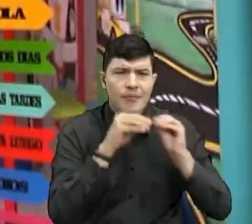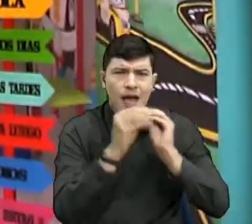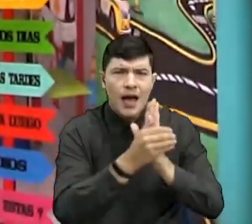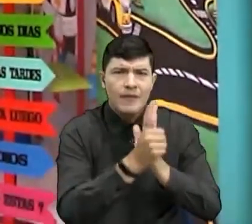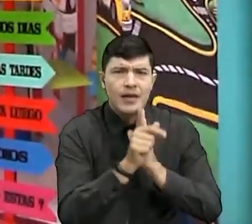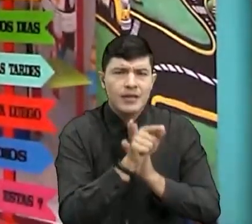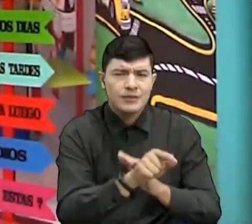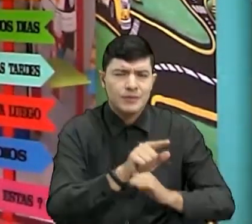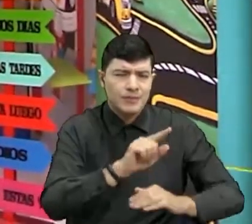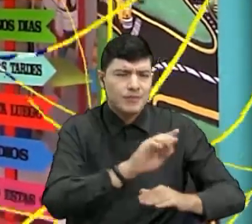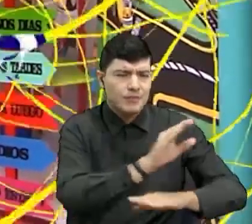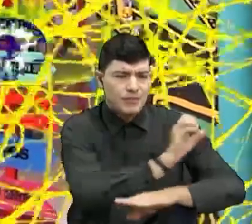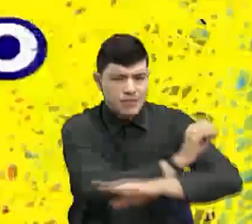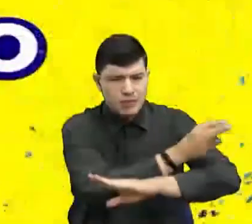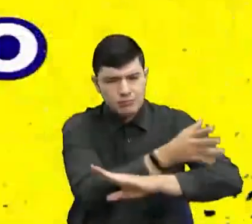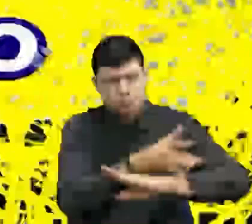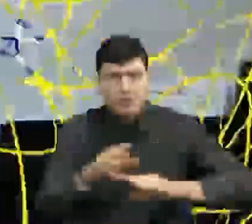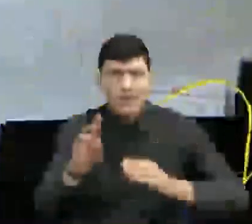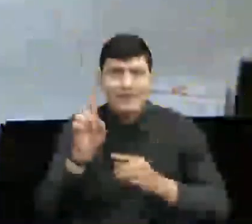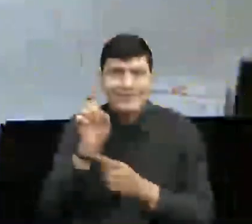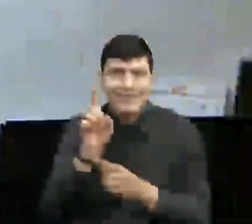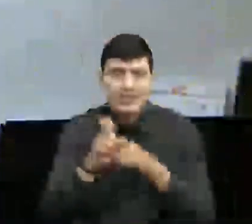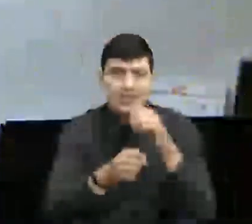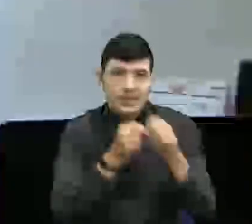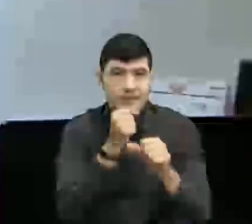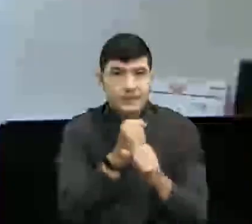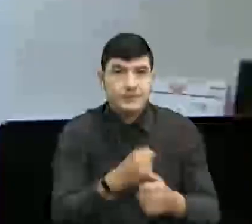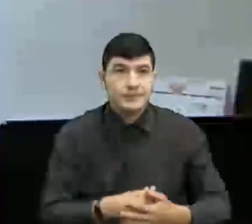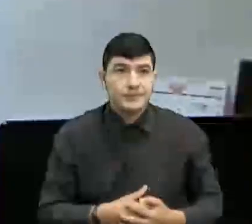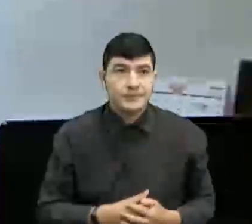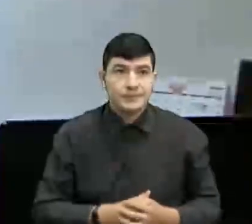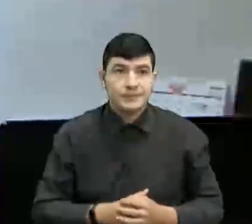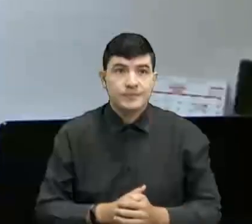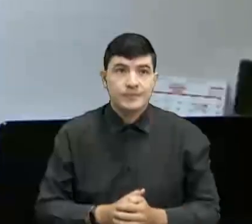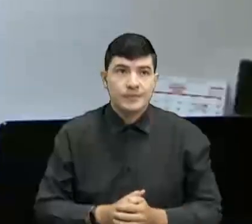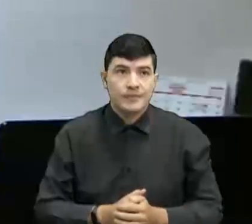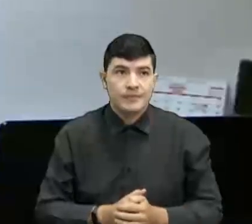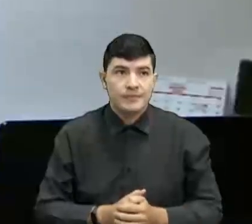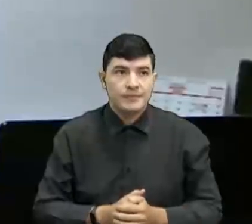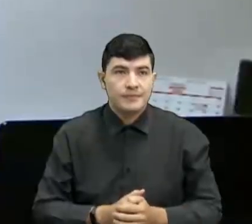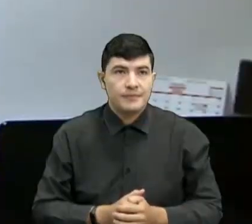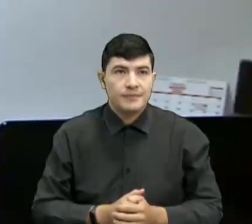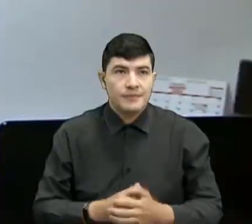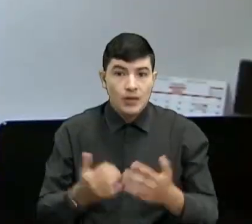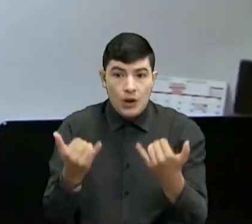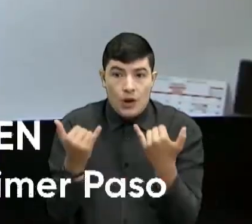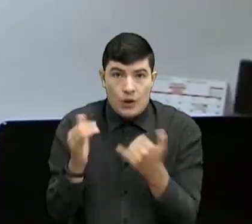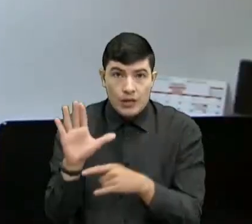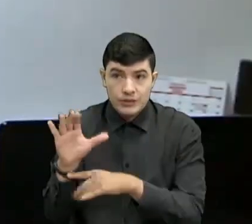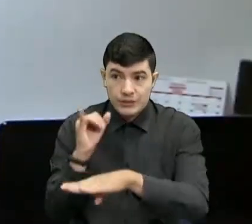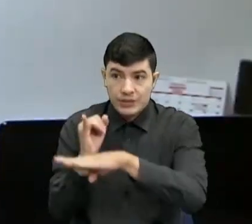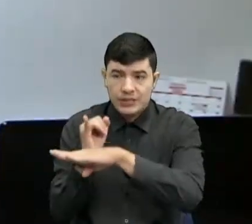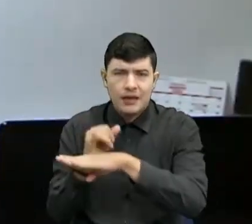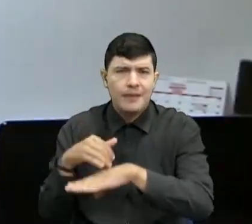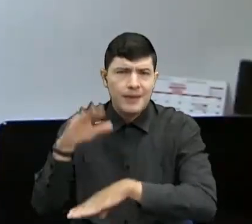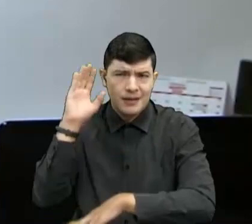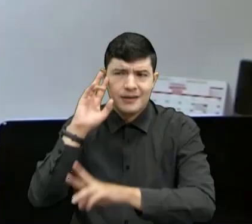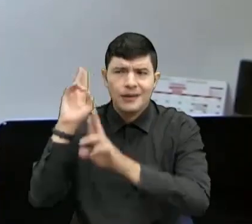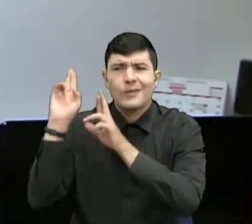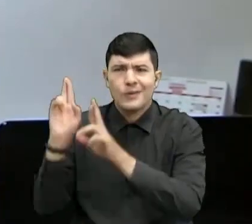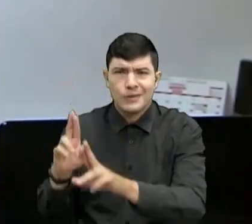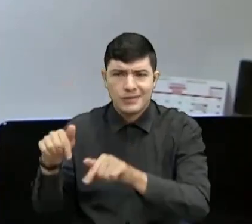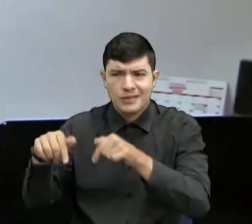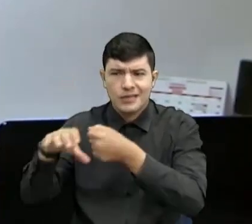en esta primera etapa de nuestros hijos. Es hoy en día una de las instituciones más reconocidas